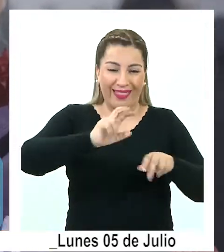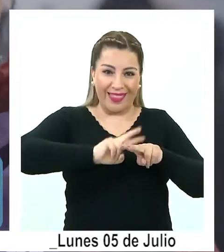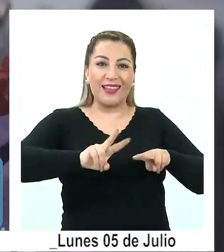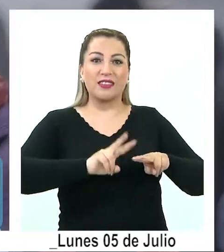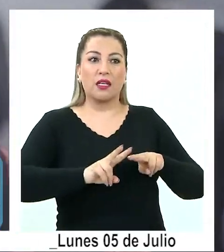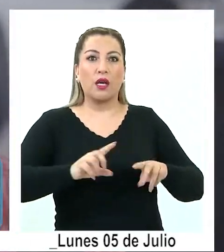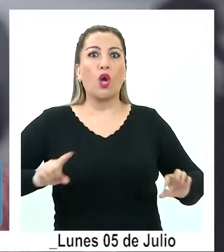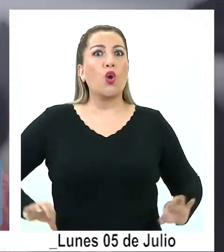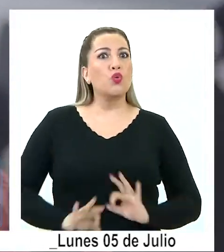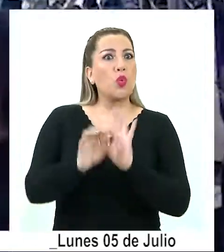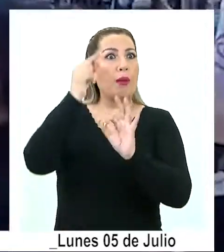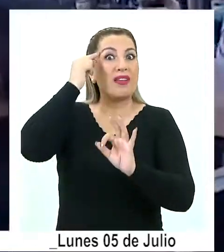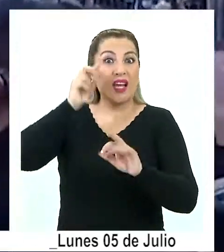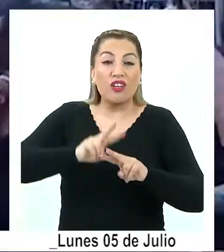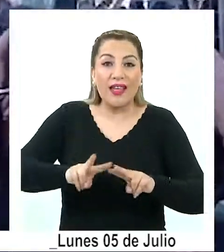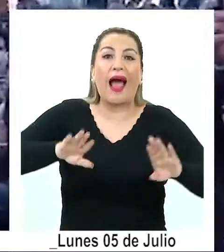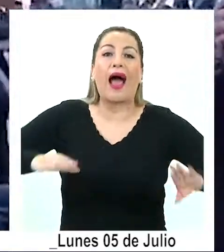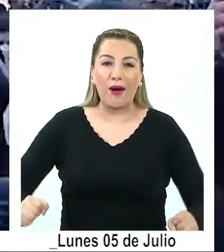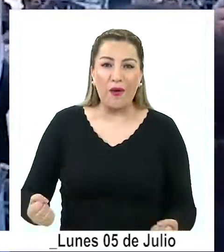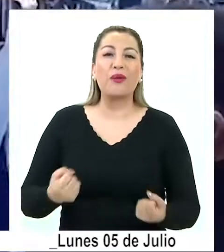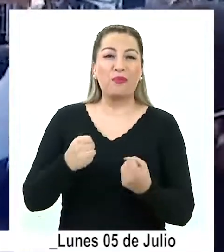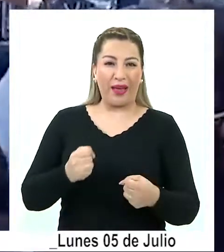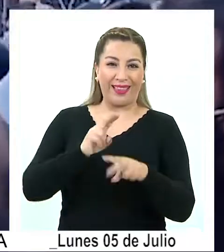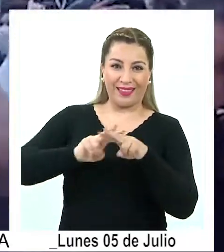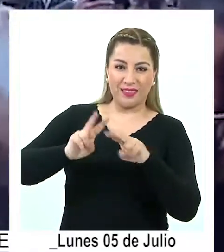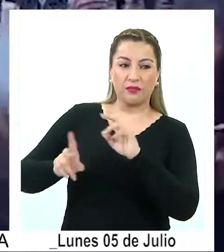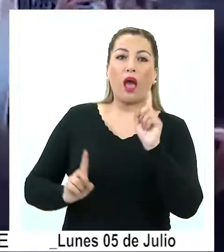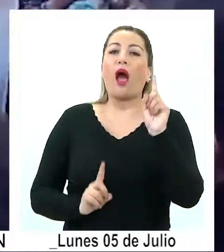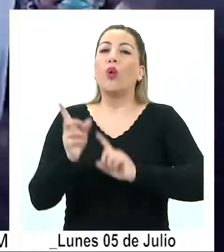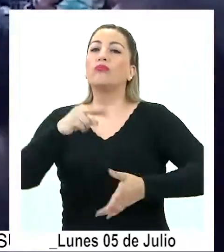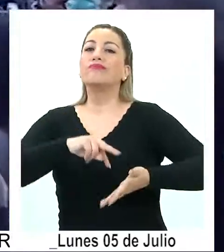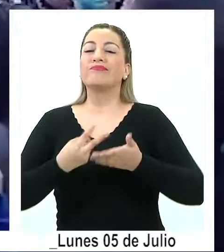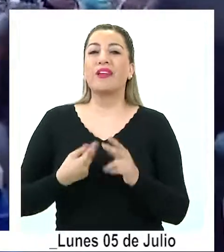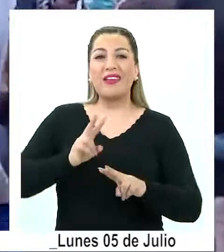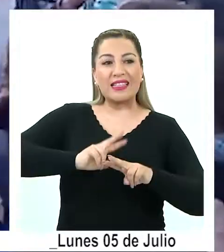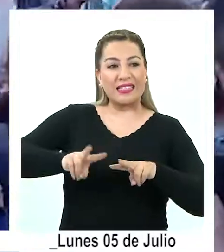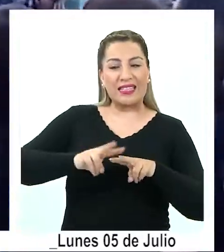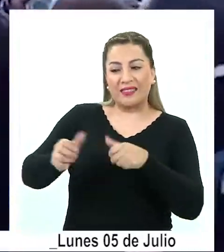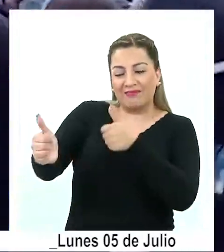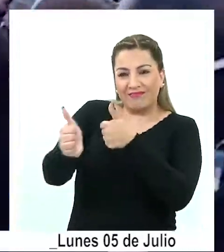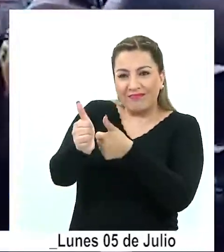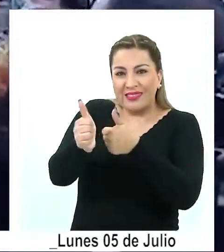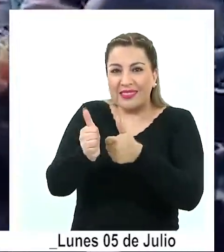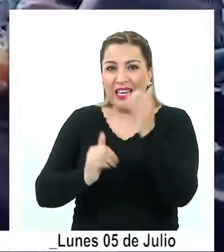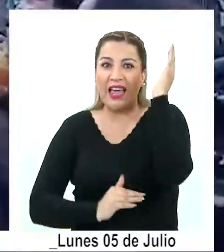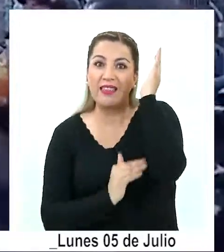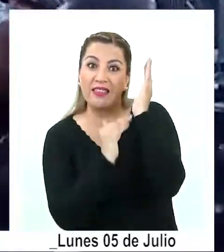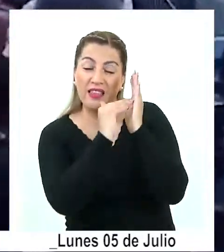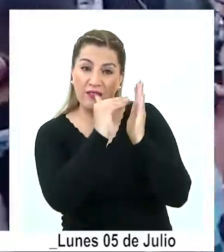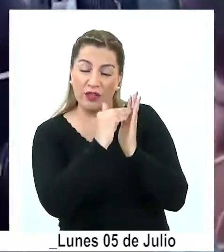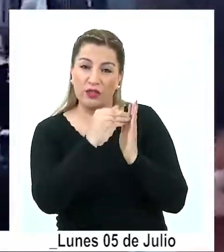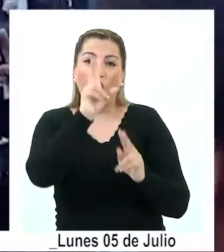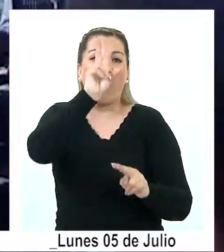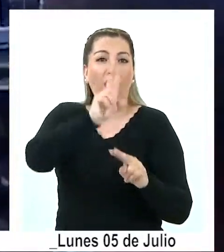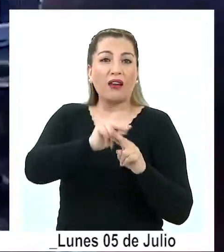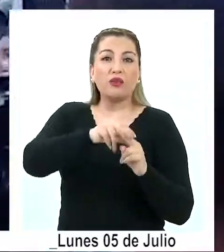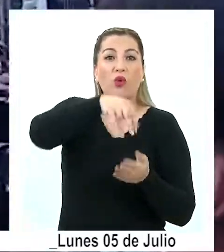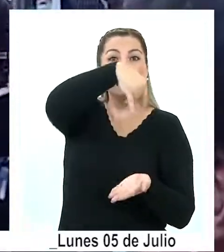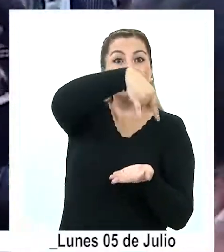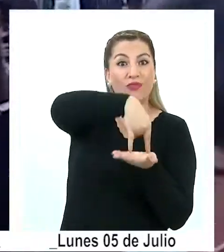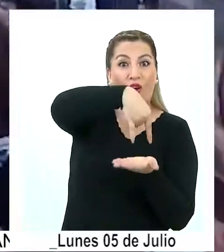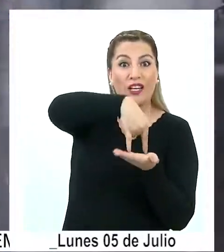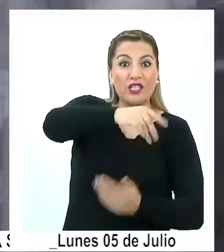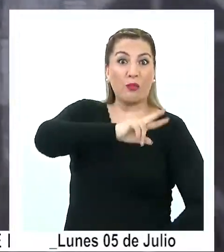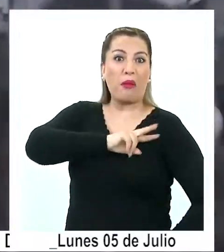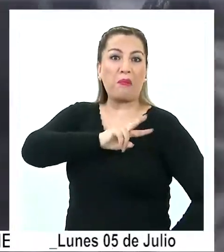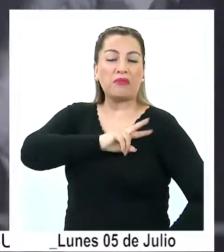en lo que pensamos que jamás, jamás iba a llegar. Algunos incidentes que se desataron en las cercanías del edificio del antiguo